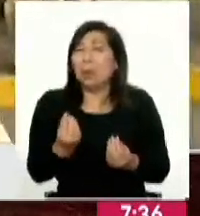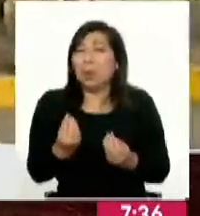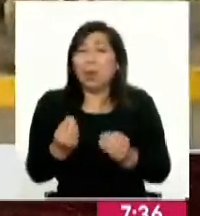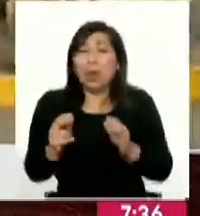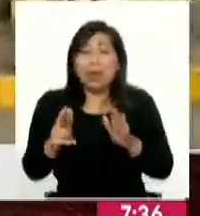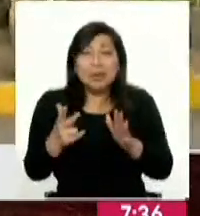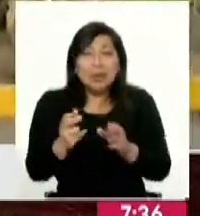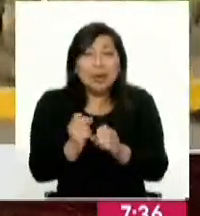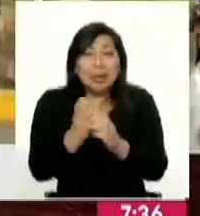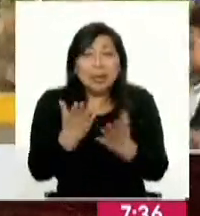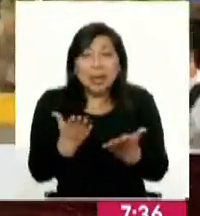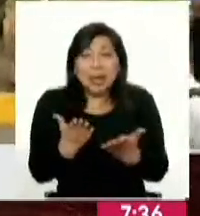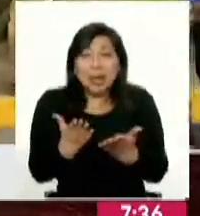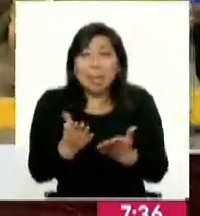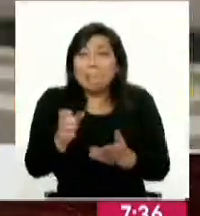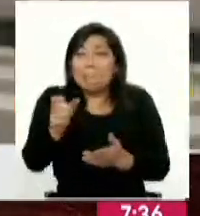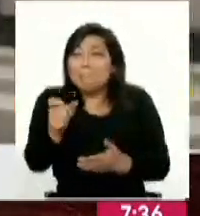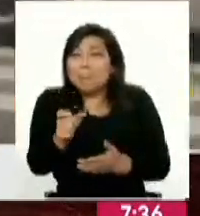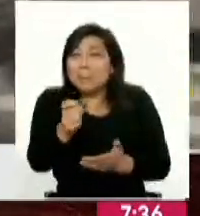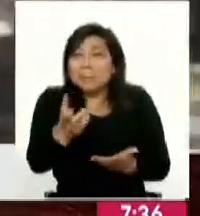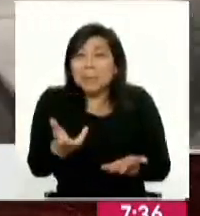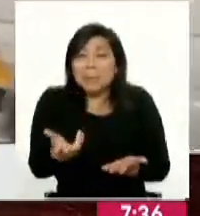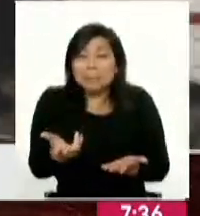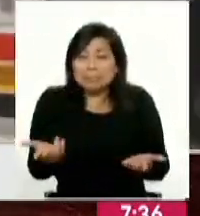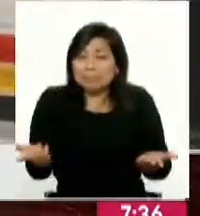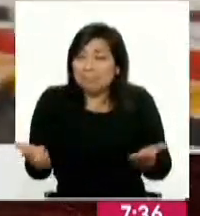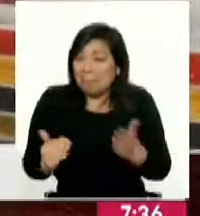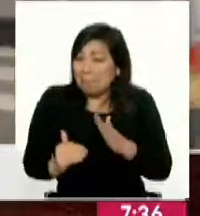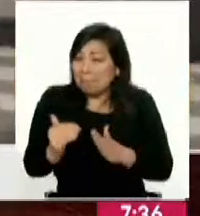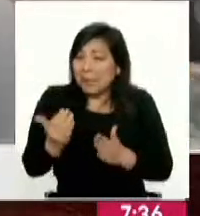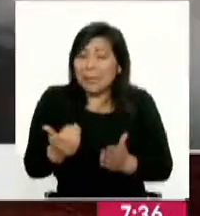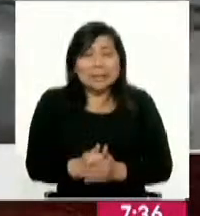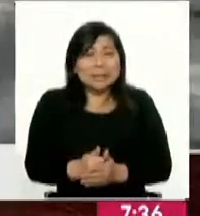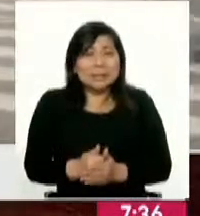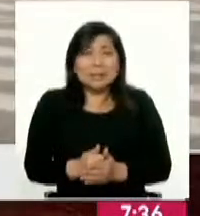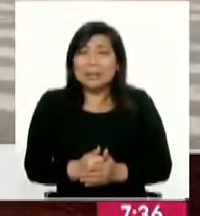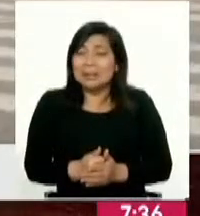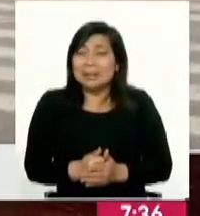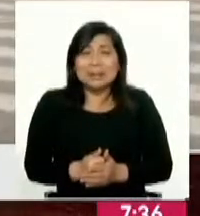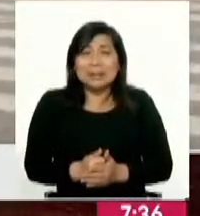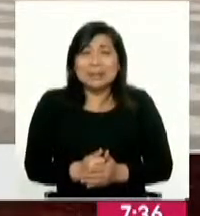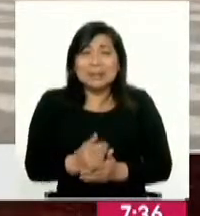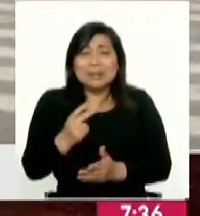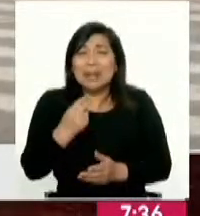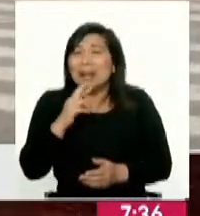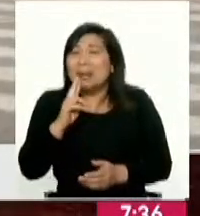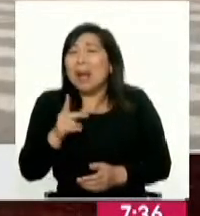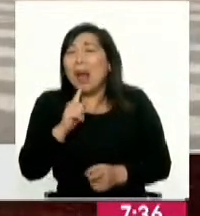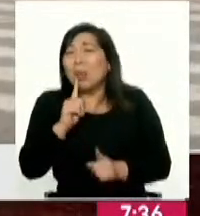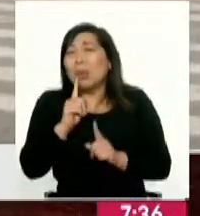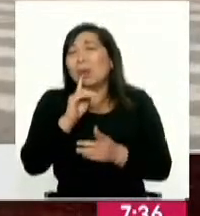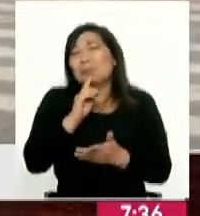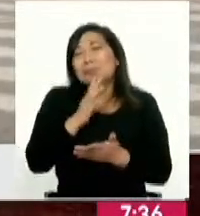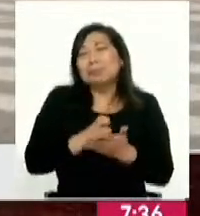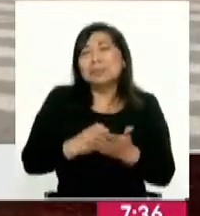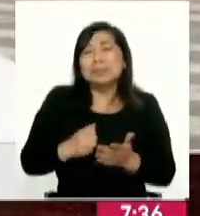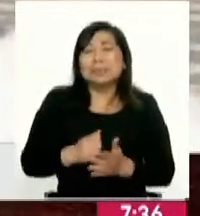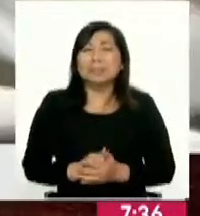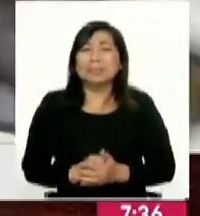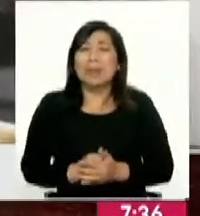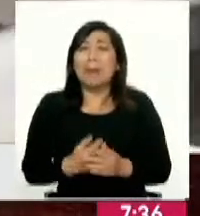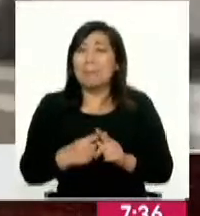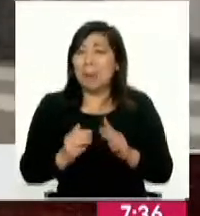18 días, los usuarios, en su mayoría, porque algunos no quieren contestar, digamos, son tímidos,